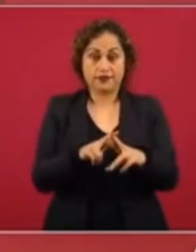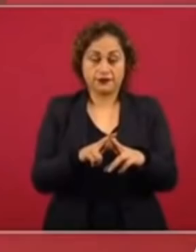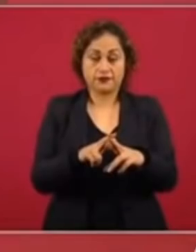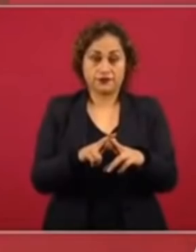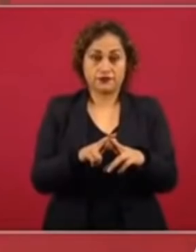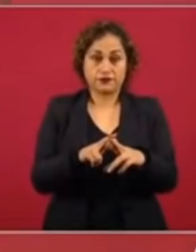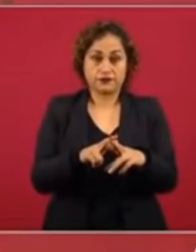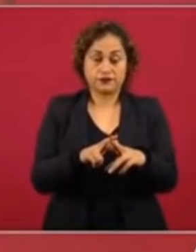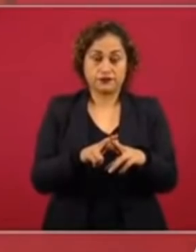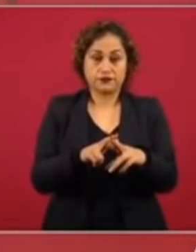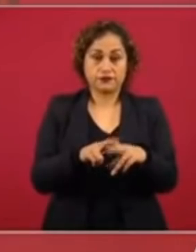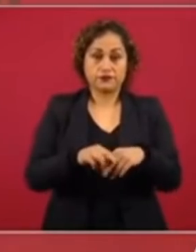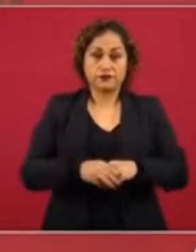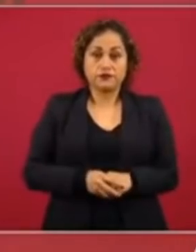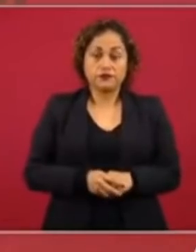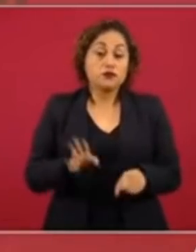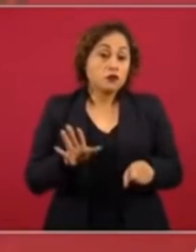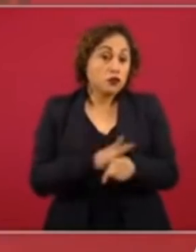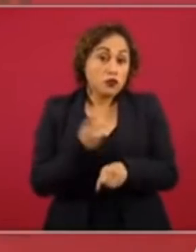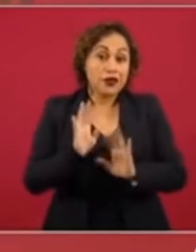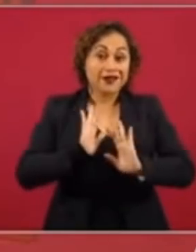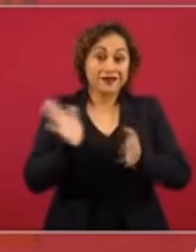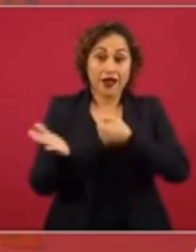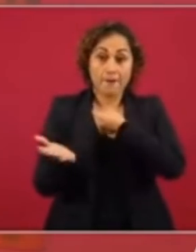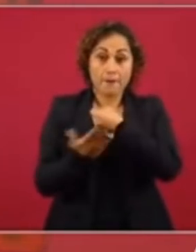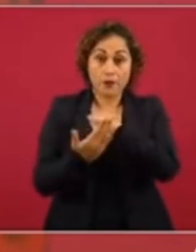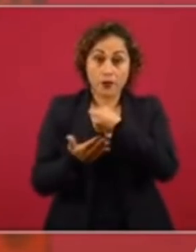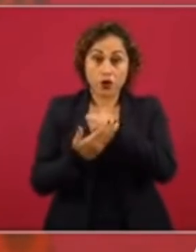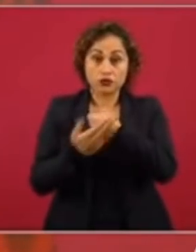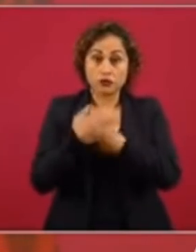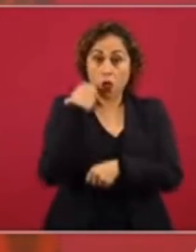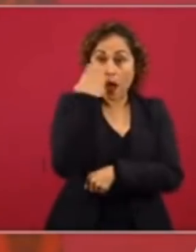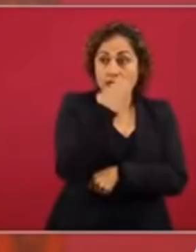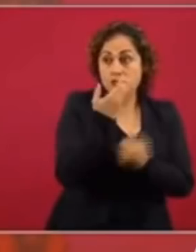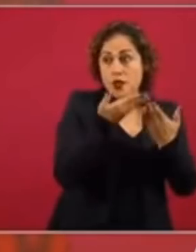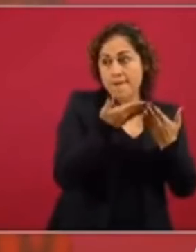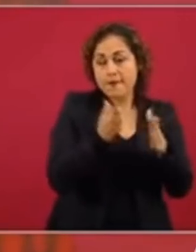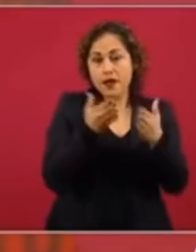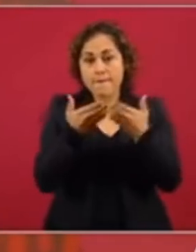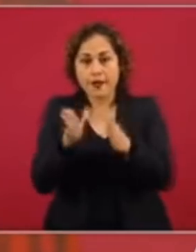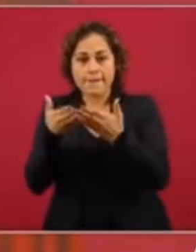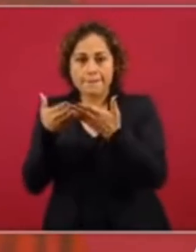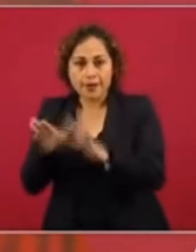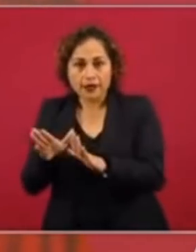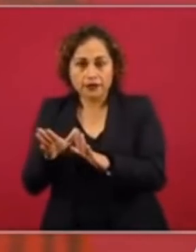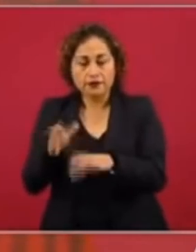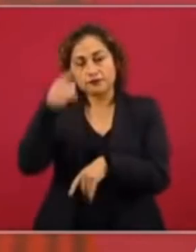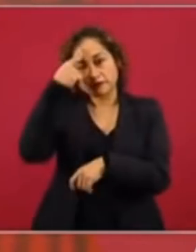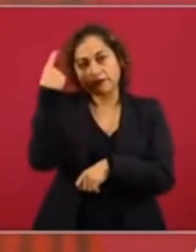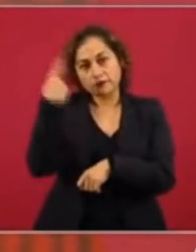abriendo el sistema educativo para que haya clases presenciales,